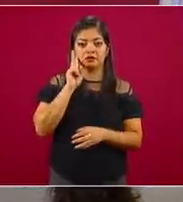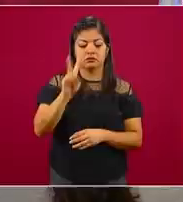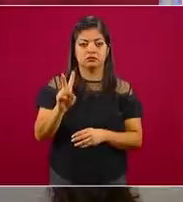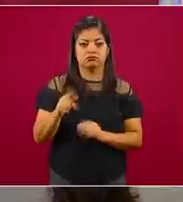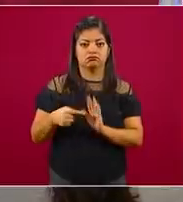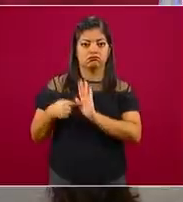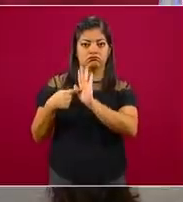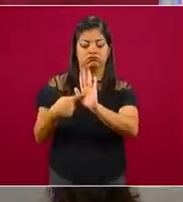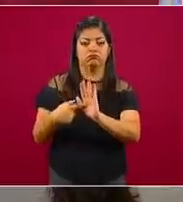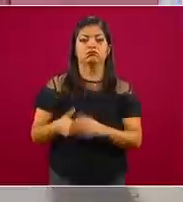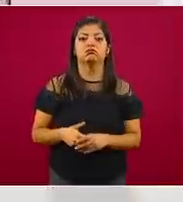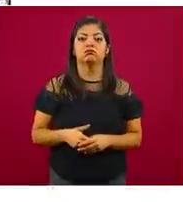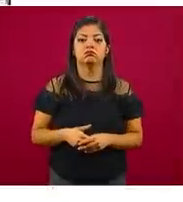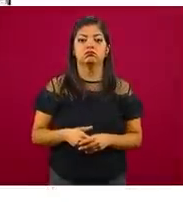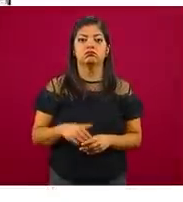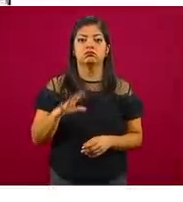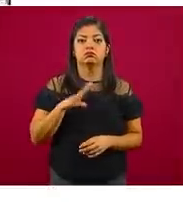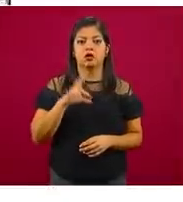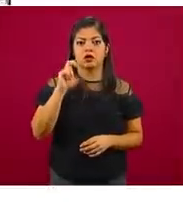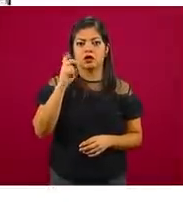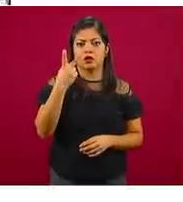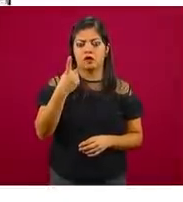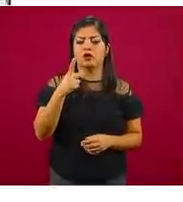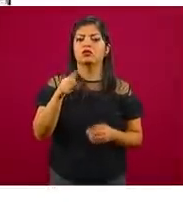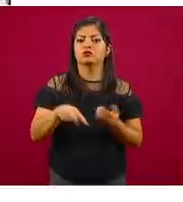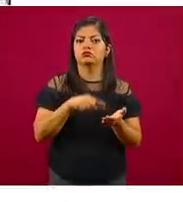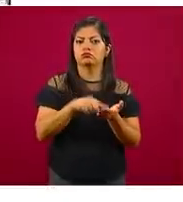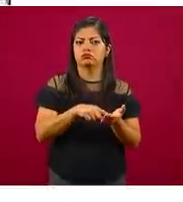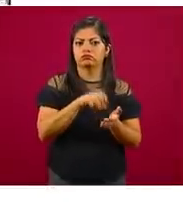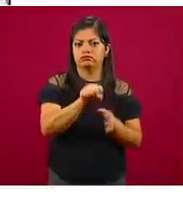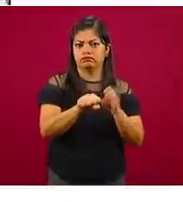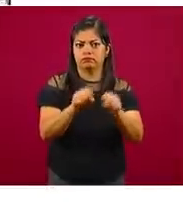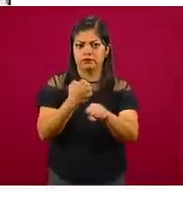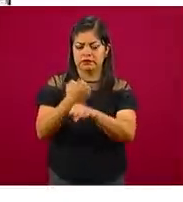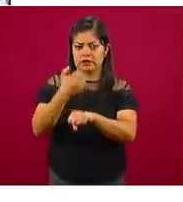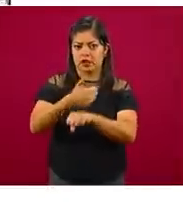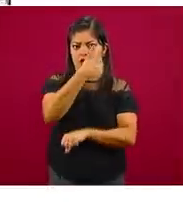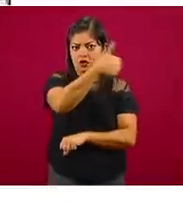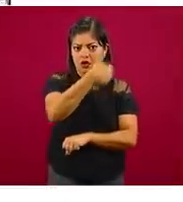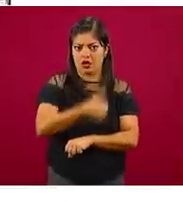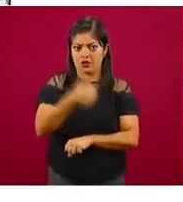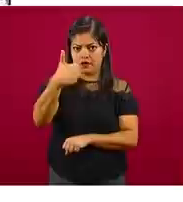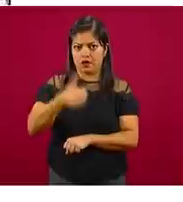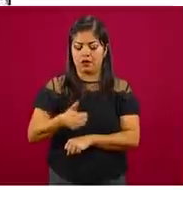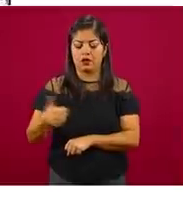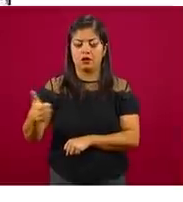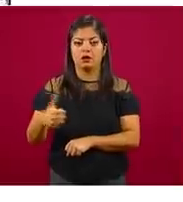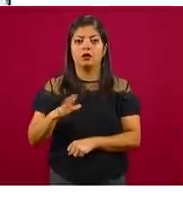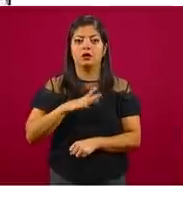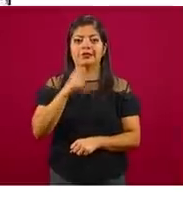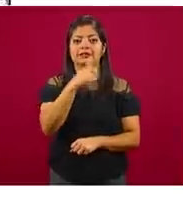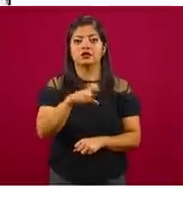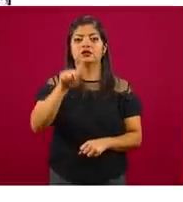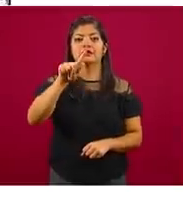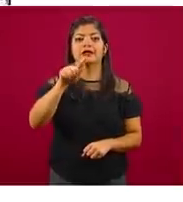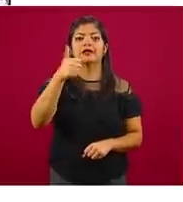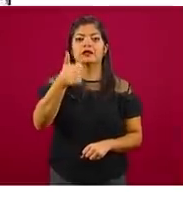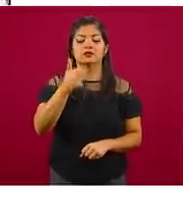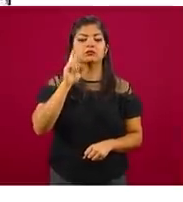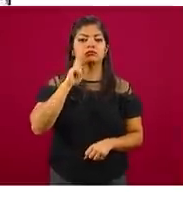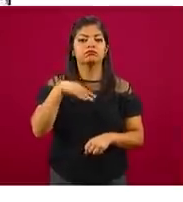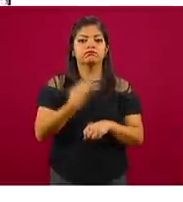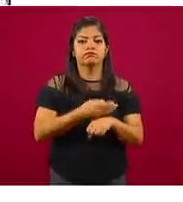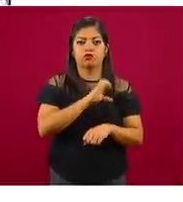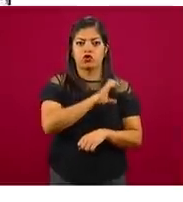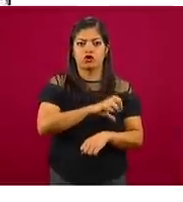Seguimos contando con 32 coordinaciones estatales, uno por cada estado. Ya tenemos 176 coordinaciones